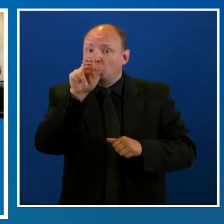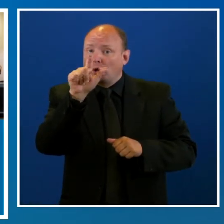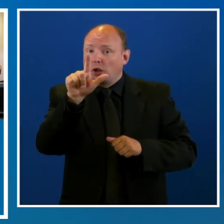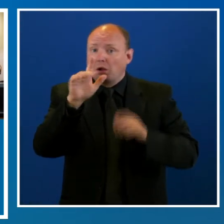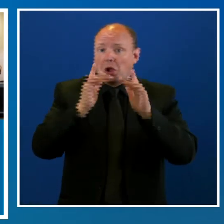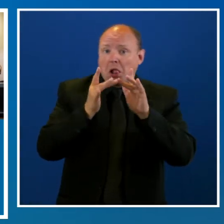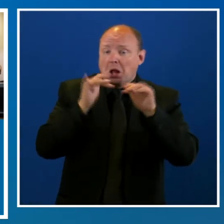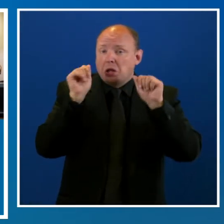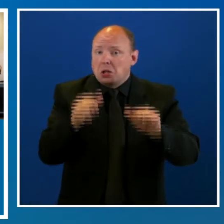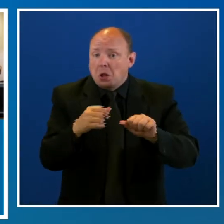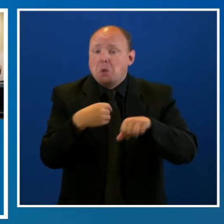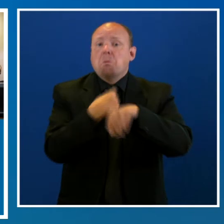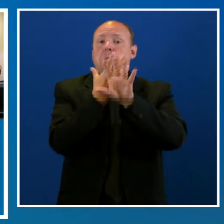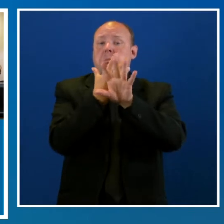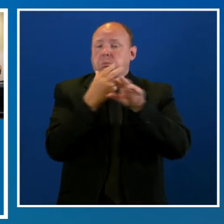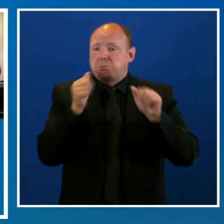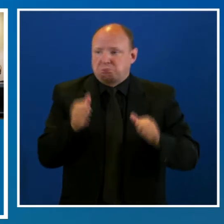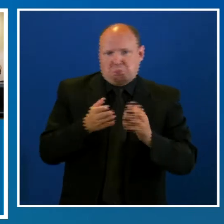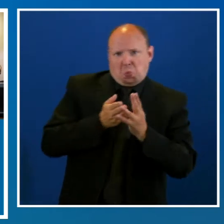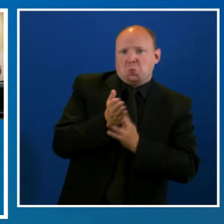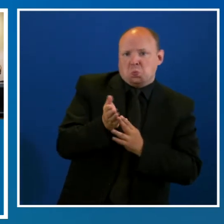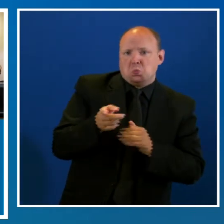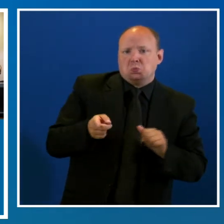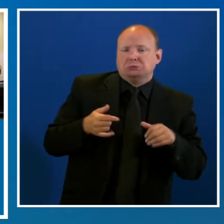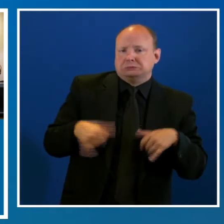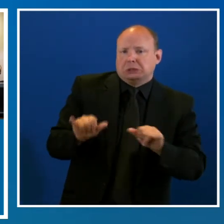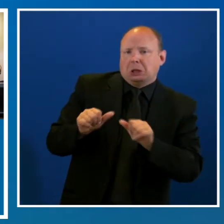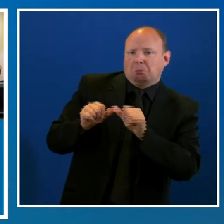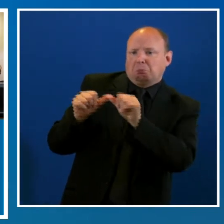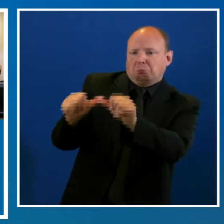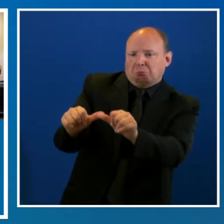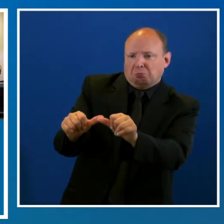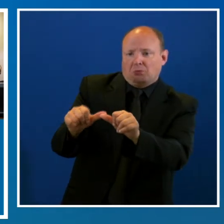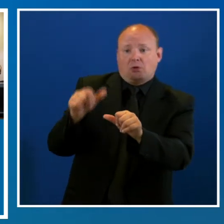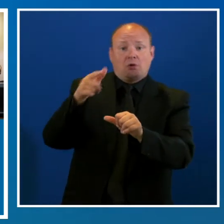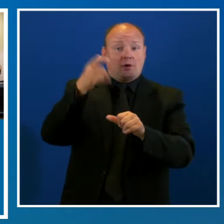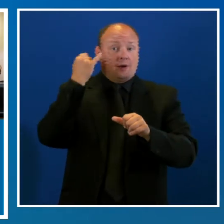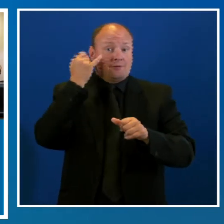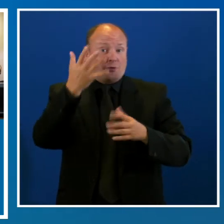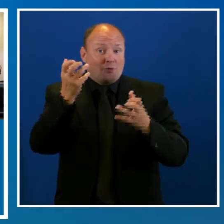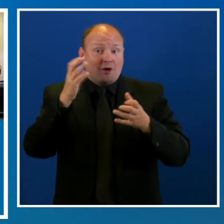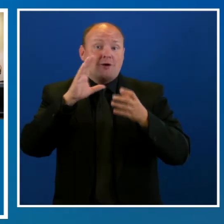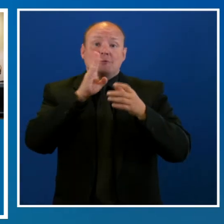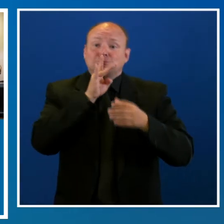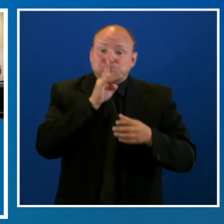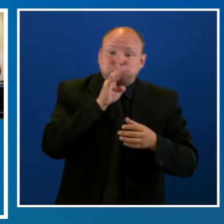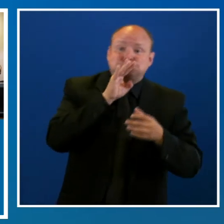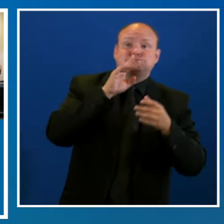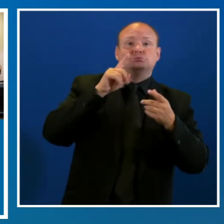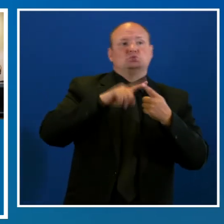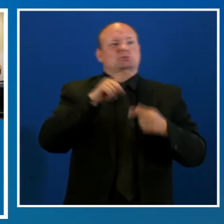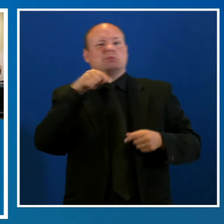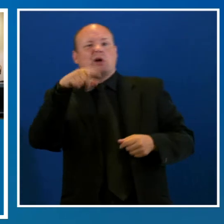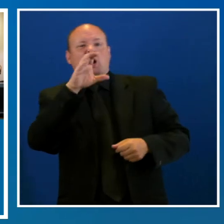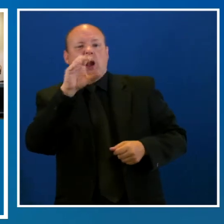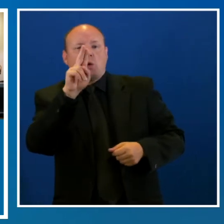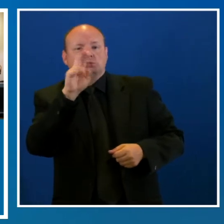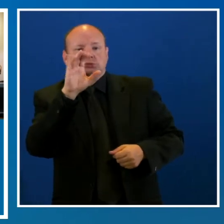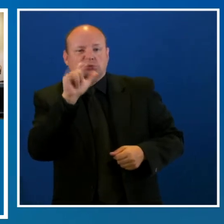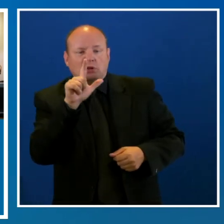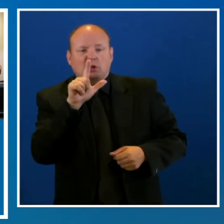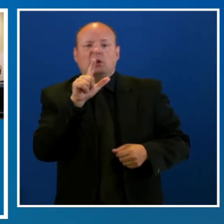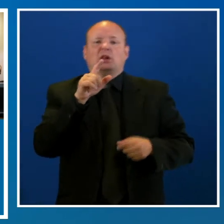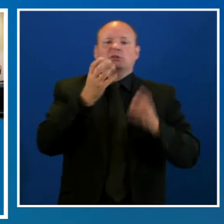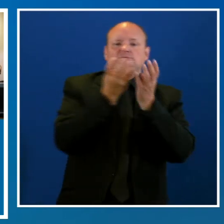Los miembros de la comunidad que deseen registrarse para hablar con el consejo sobre cualquier problema o tema durante el foro de la